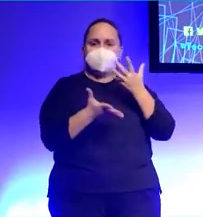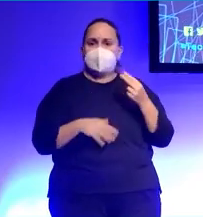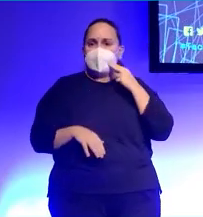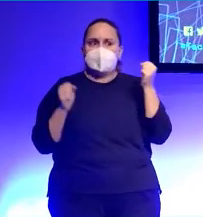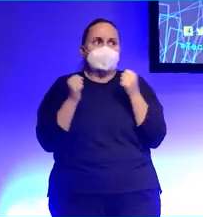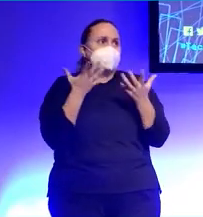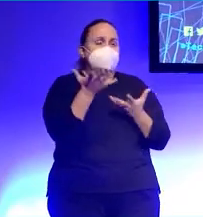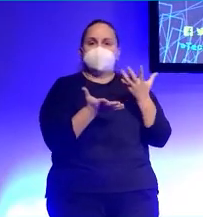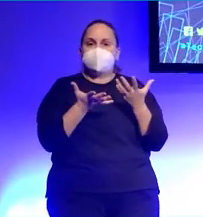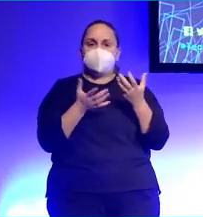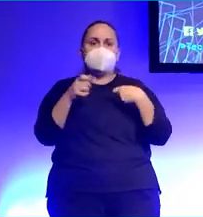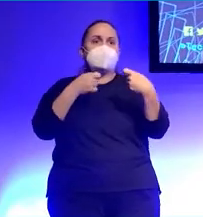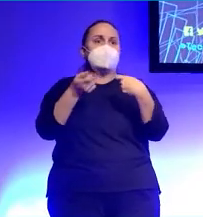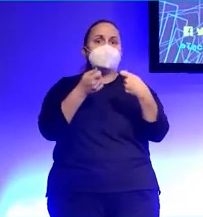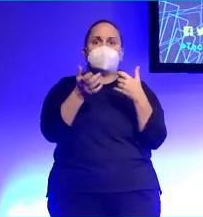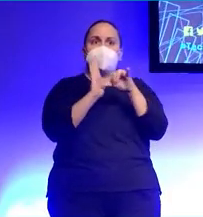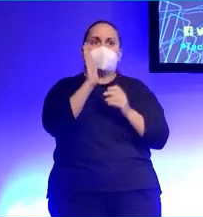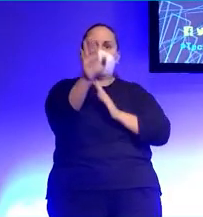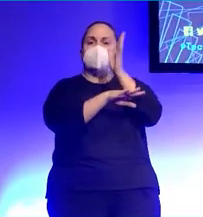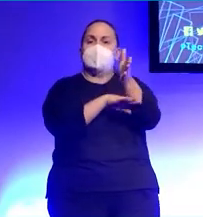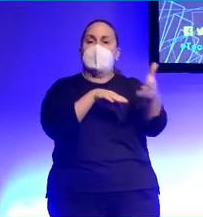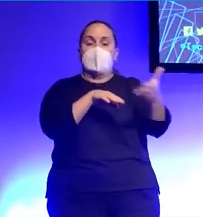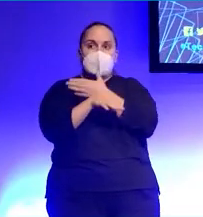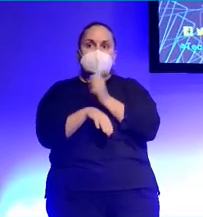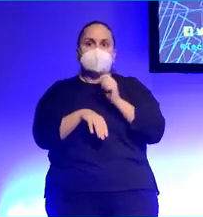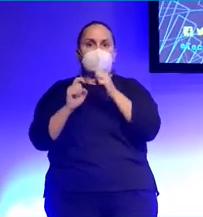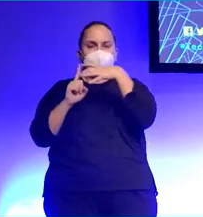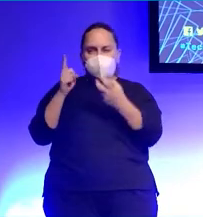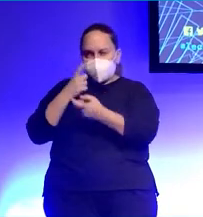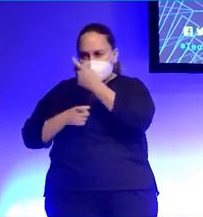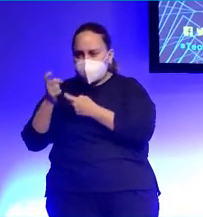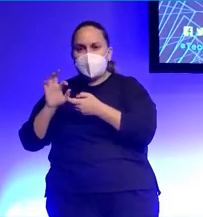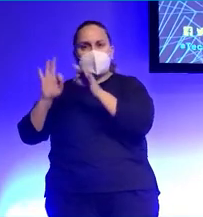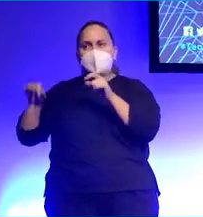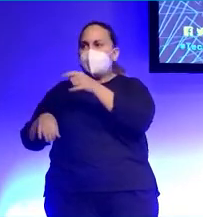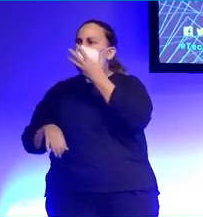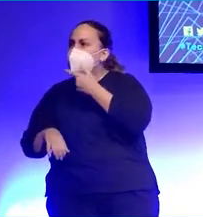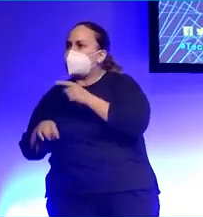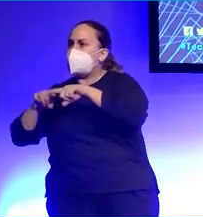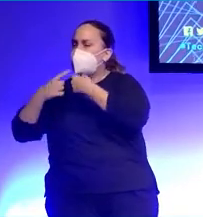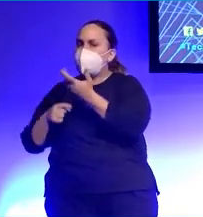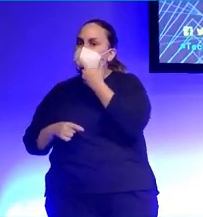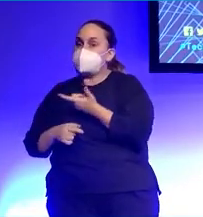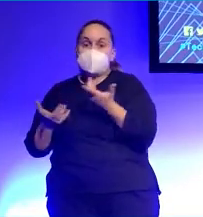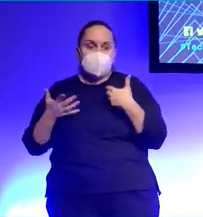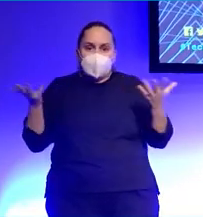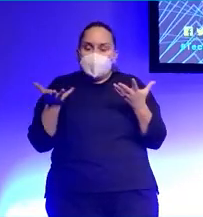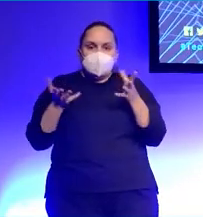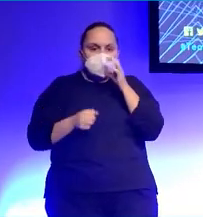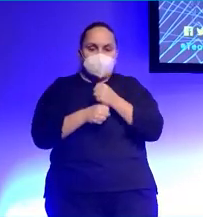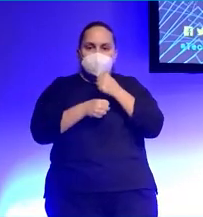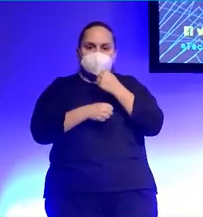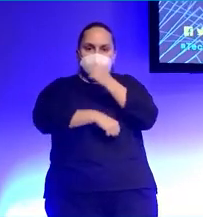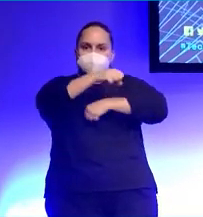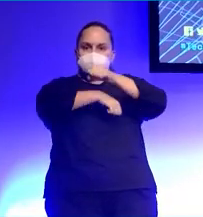En estos casos suelo ser un poco precavida y buscar algo de información en foros, preguntar a algún familiar, a algún amigo, pero era urgente porque estaba a tope de trabajo.